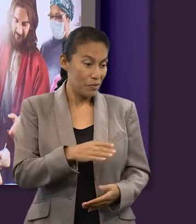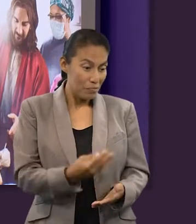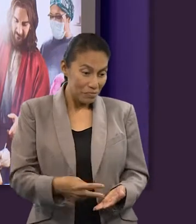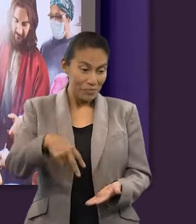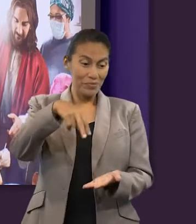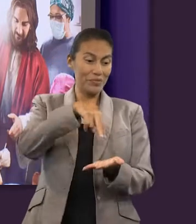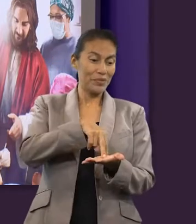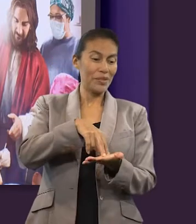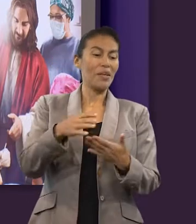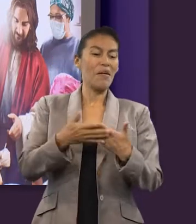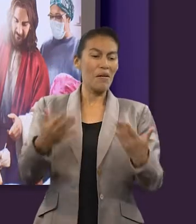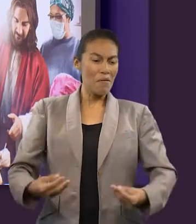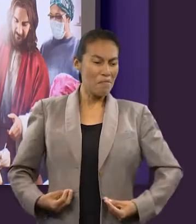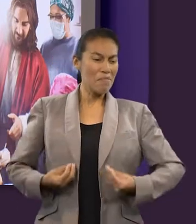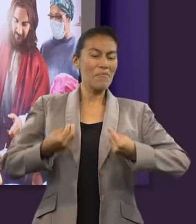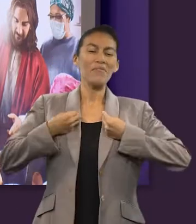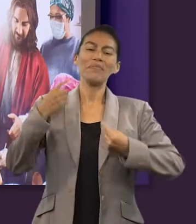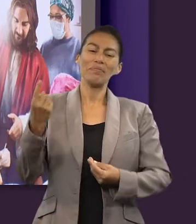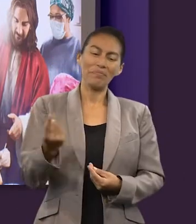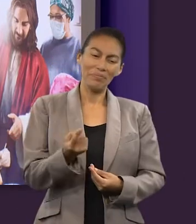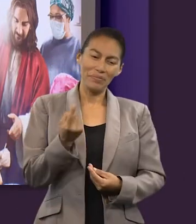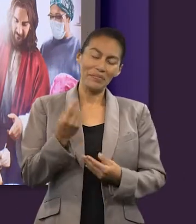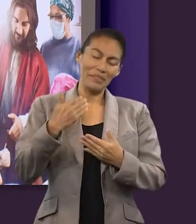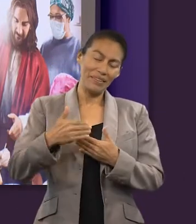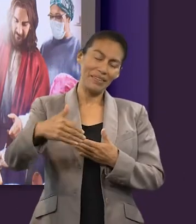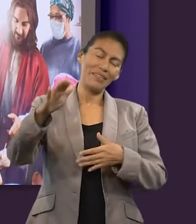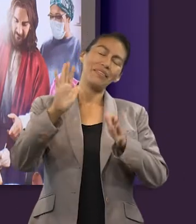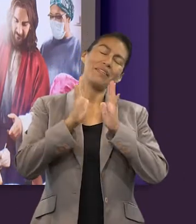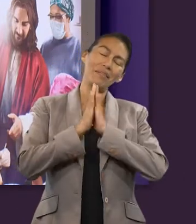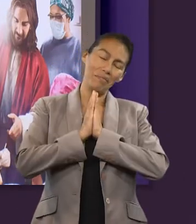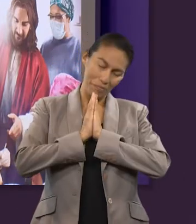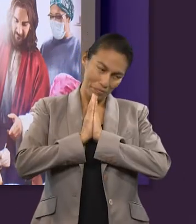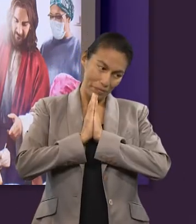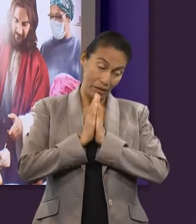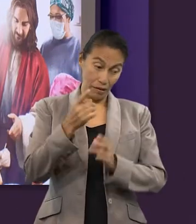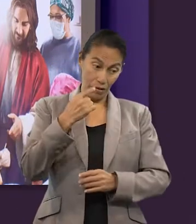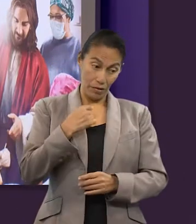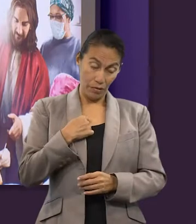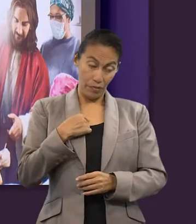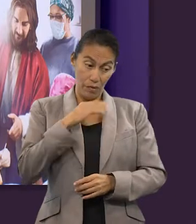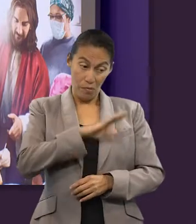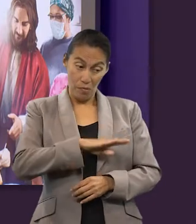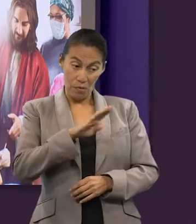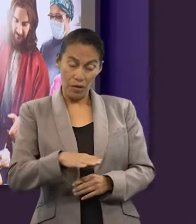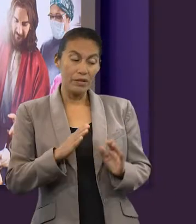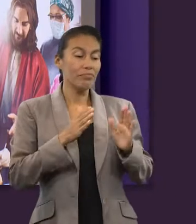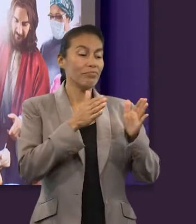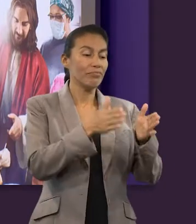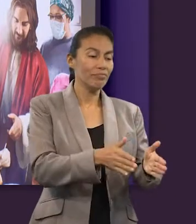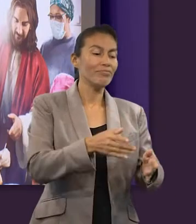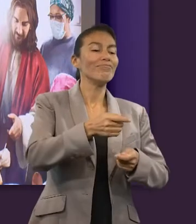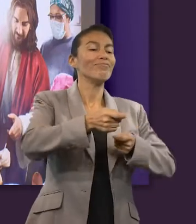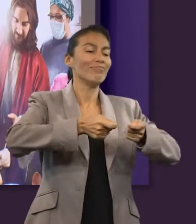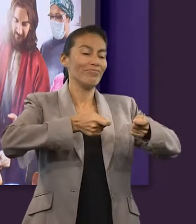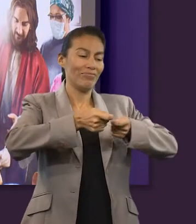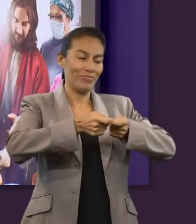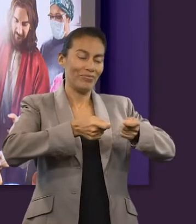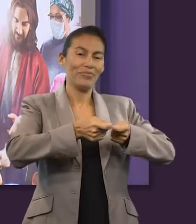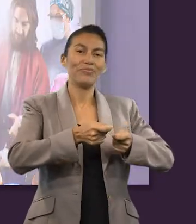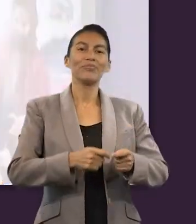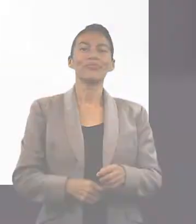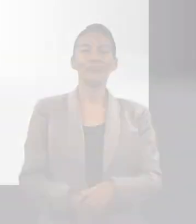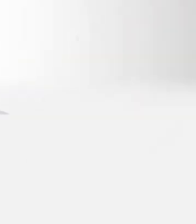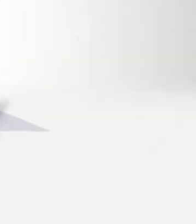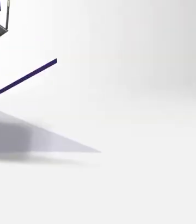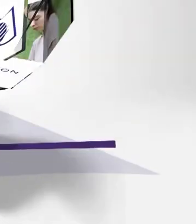he aquí que vivo por los siglos de los siglos. Amén. Y tengo las llaves de la muerte y del Hades.